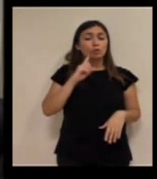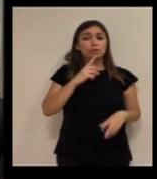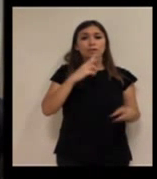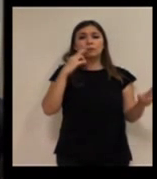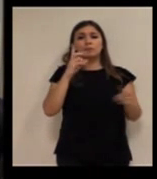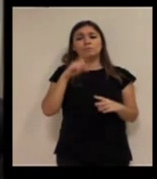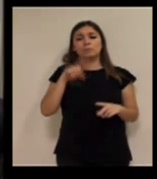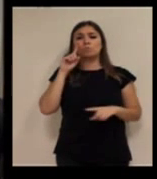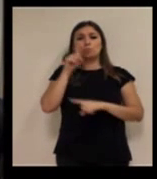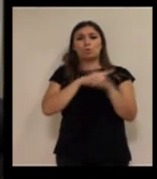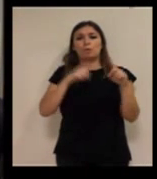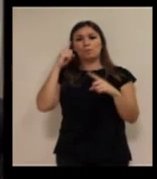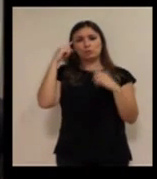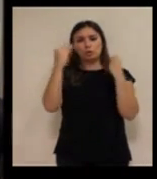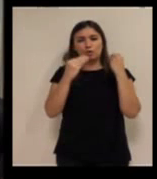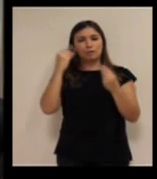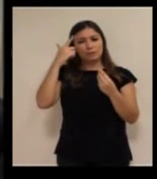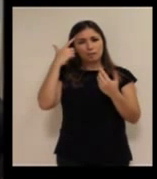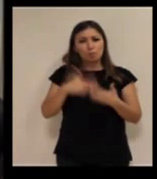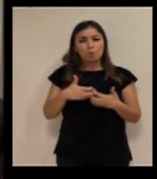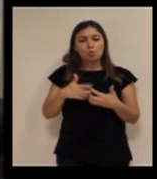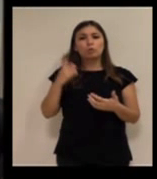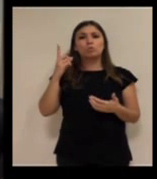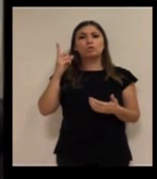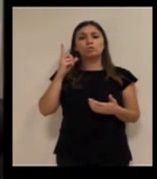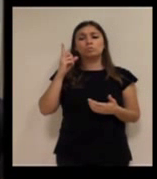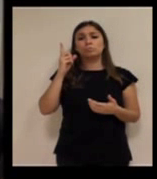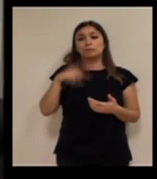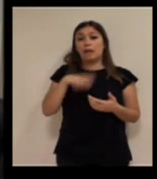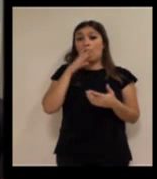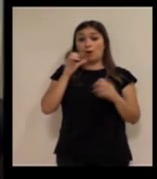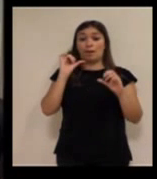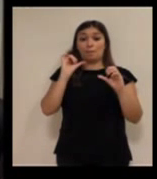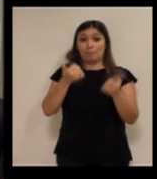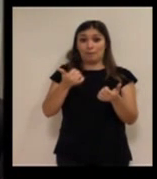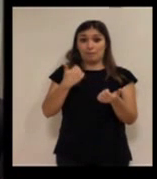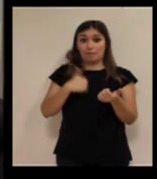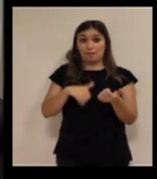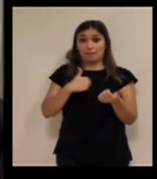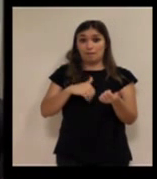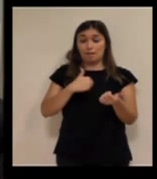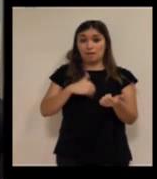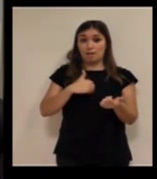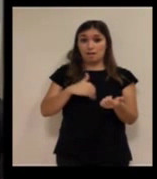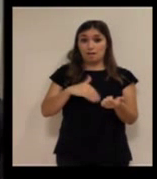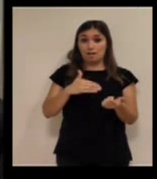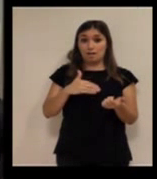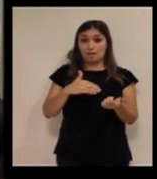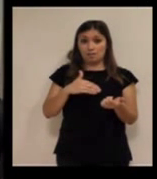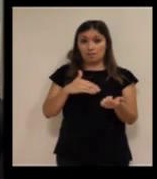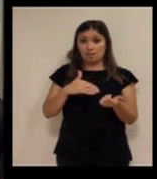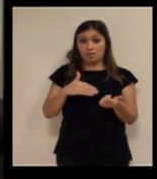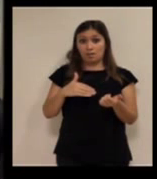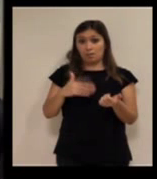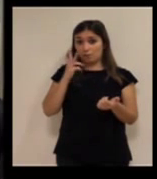sordas y... Las con deterioro cognitivo. Y personas con deterioro cognitivo. Y ahora ya empieza a